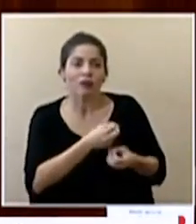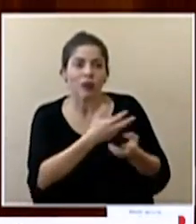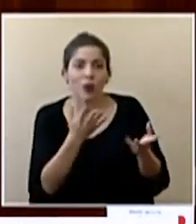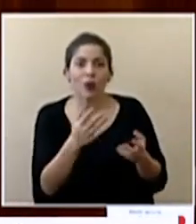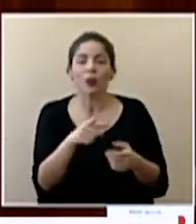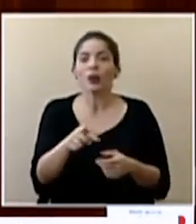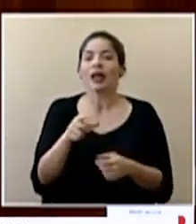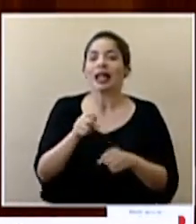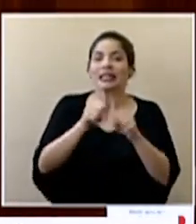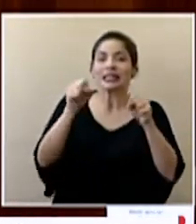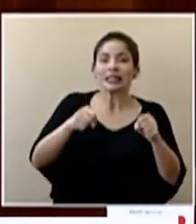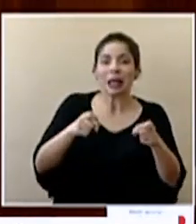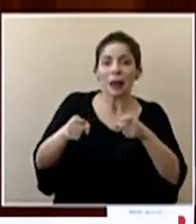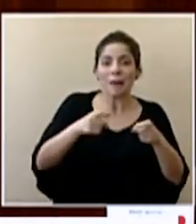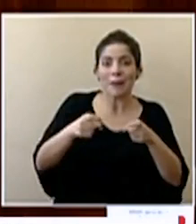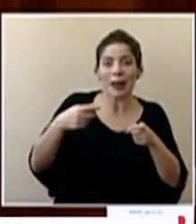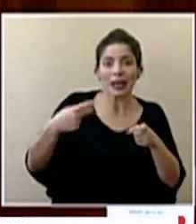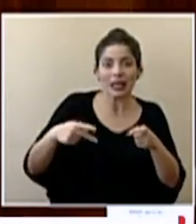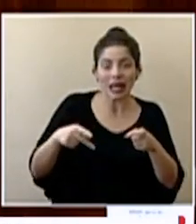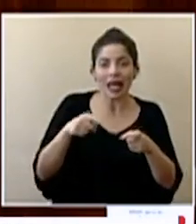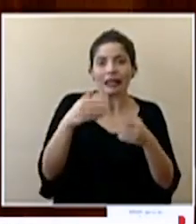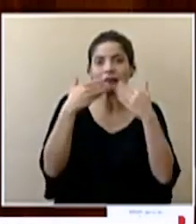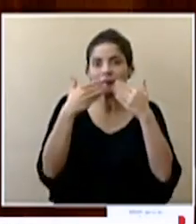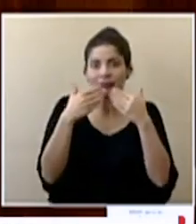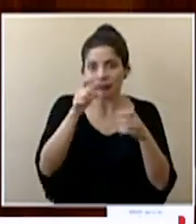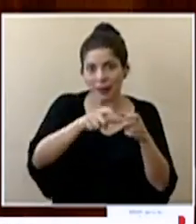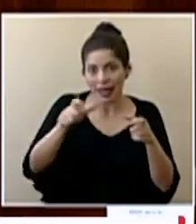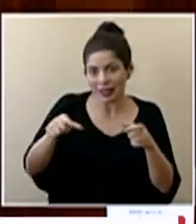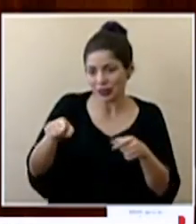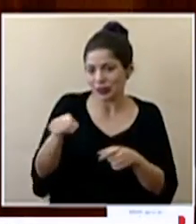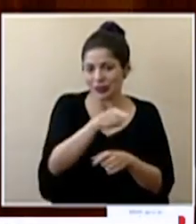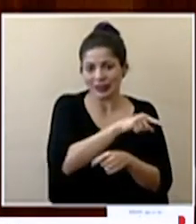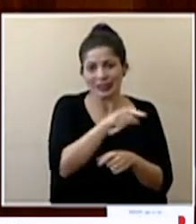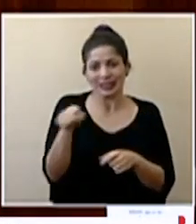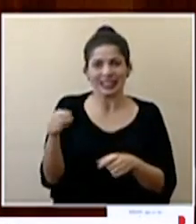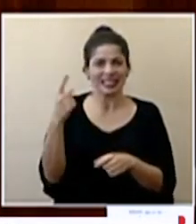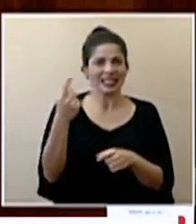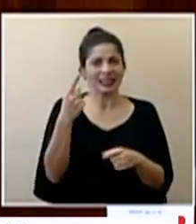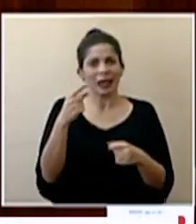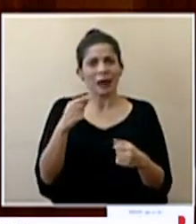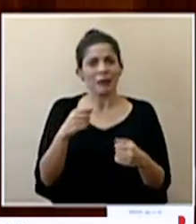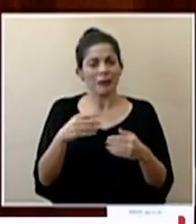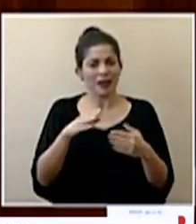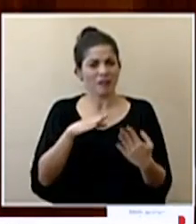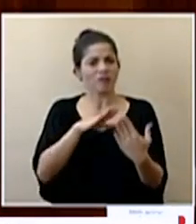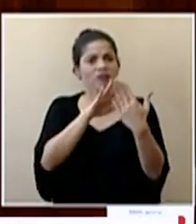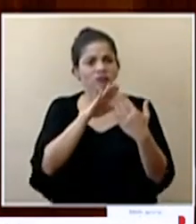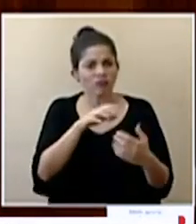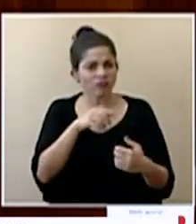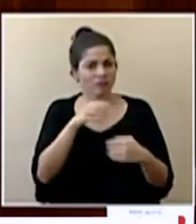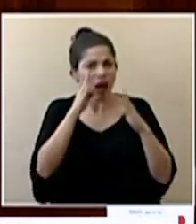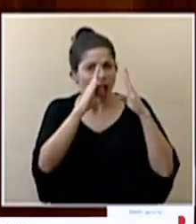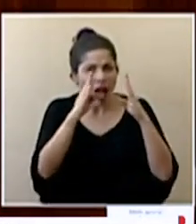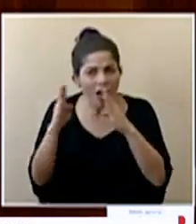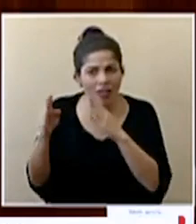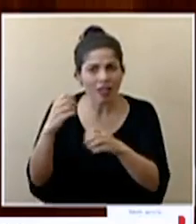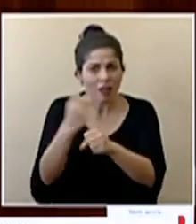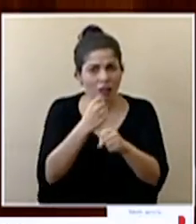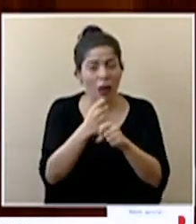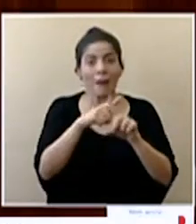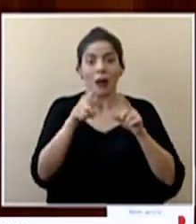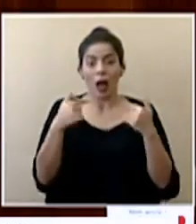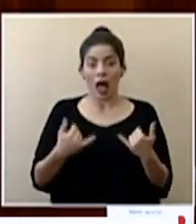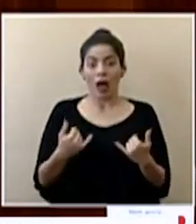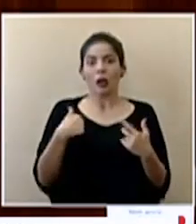Sistema Nacional de Gestión del Riesgo que está ahí en la trinchera atendiendo todo esto, pero también quiero agradecer